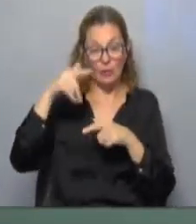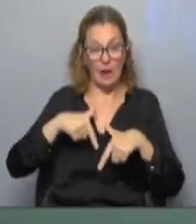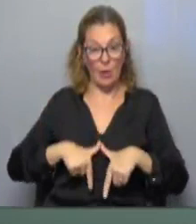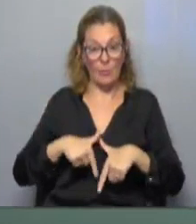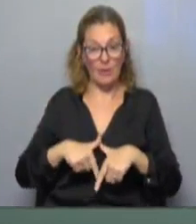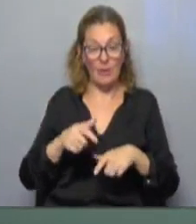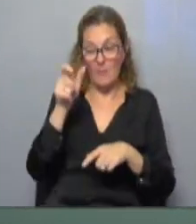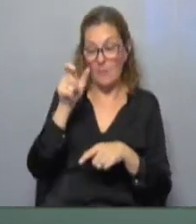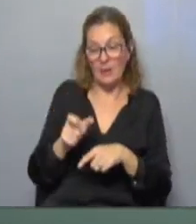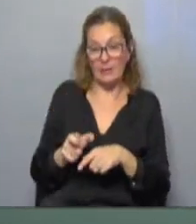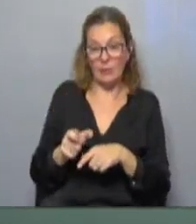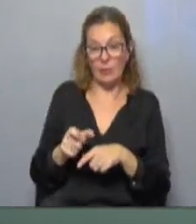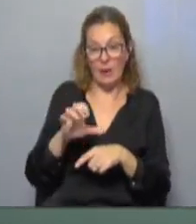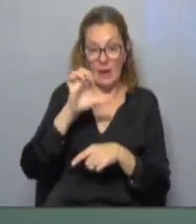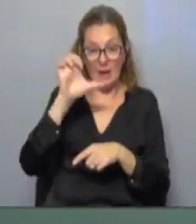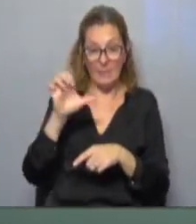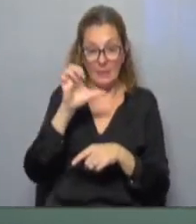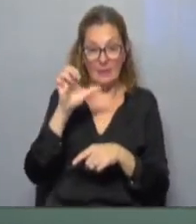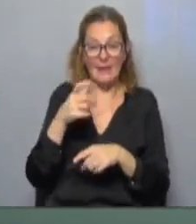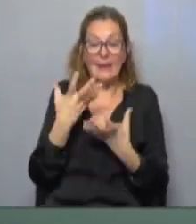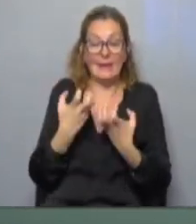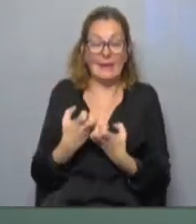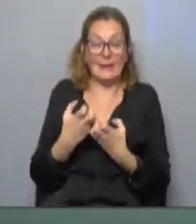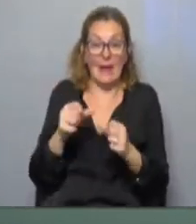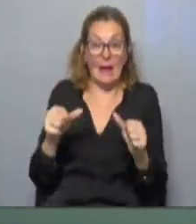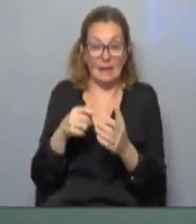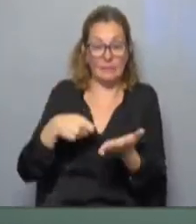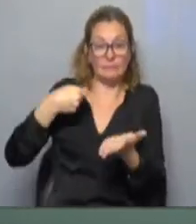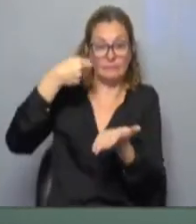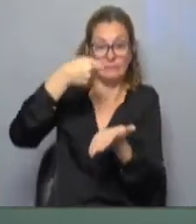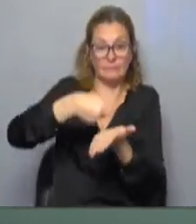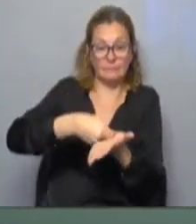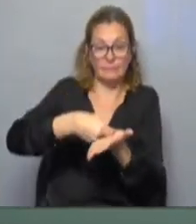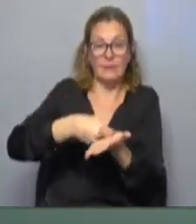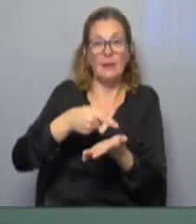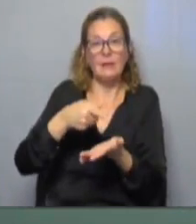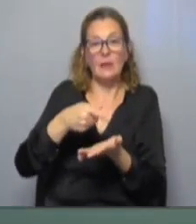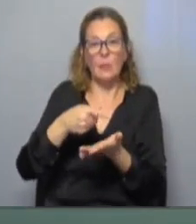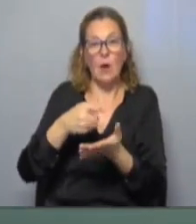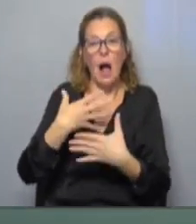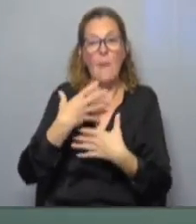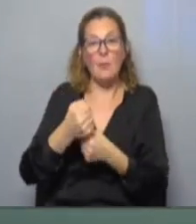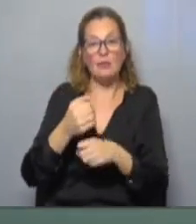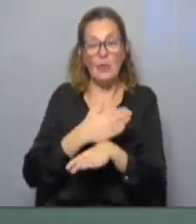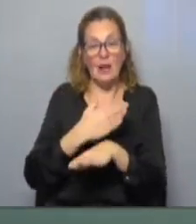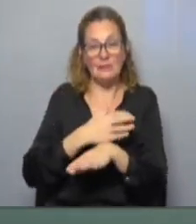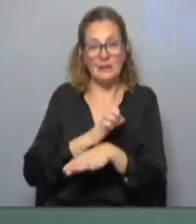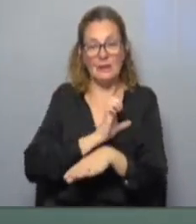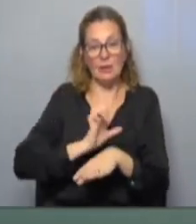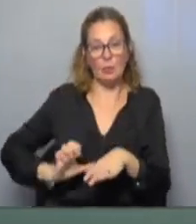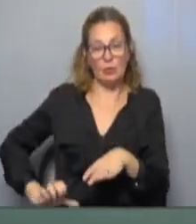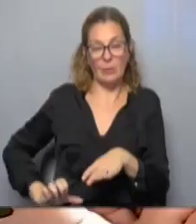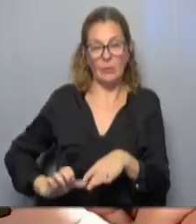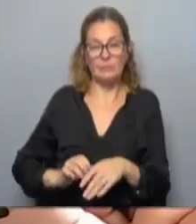y personas de la empresa que pretendía hacer esta inversión que contaba con el respaldo previo del poder ejecutivo